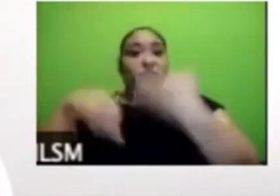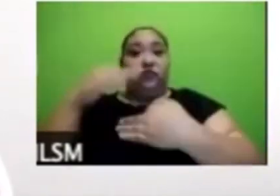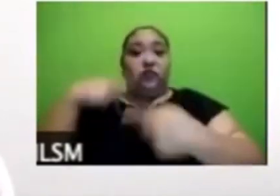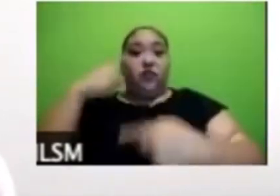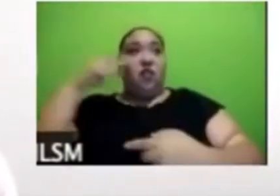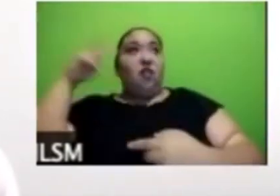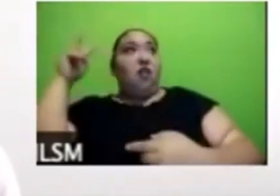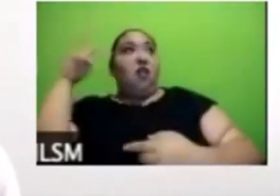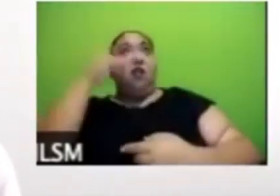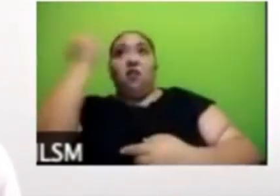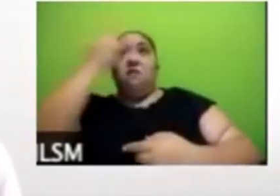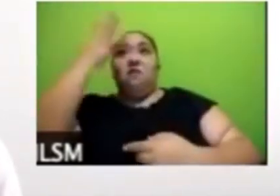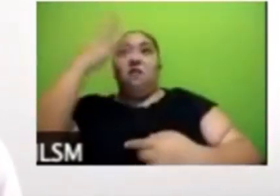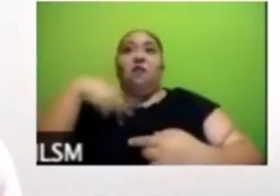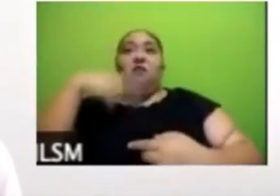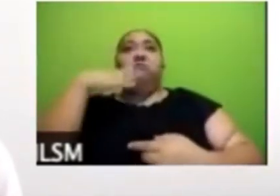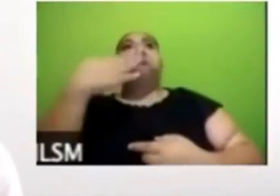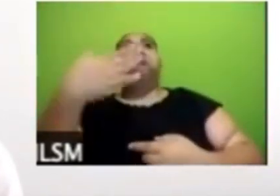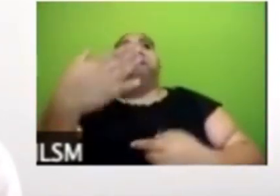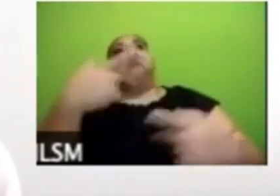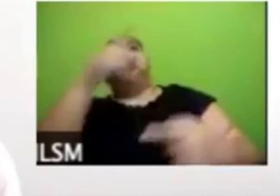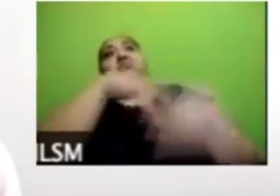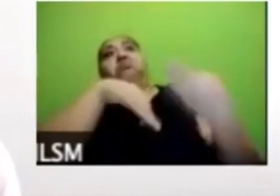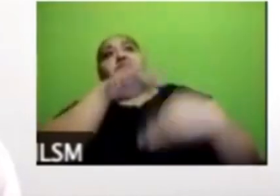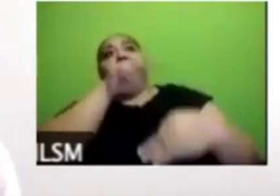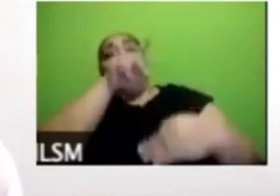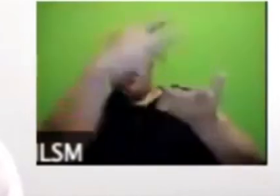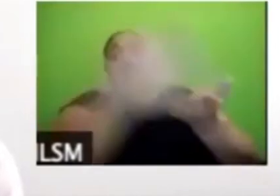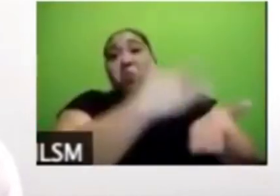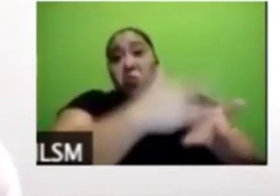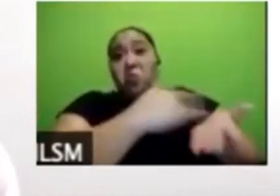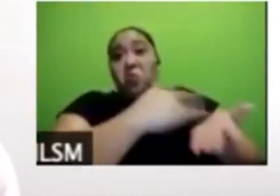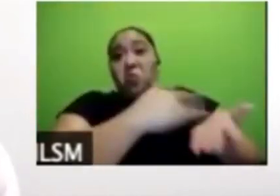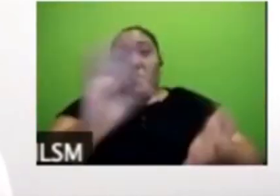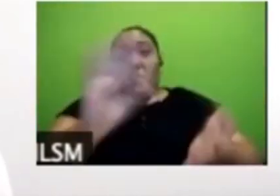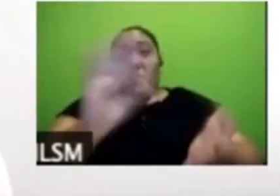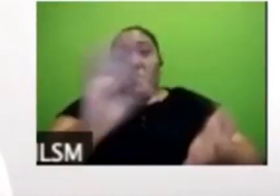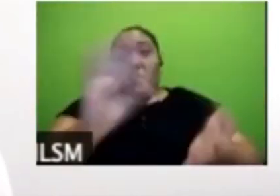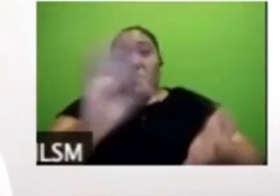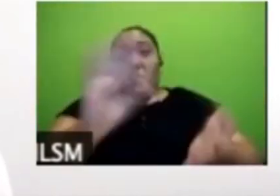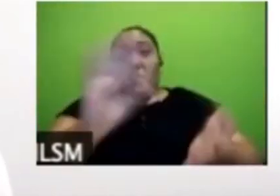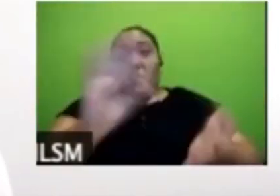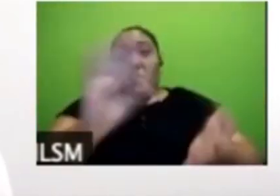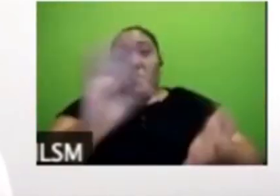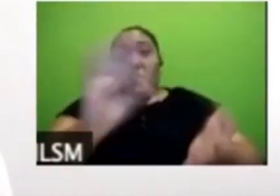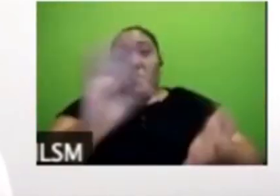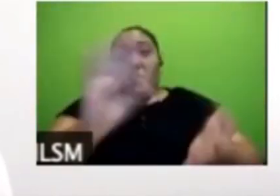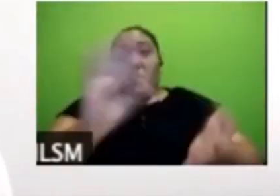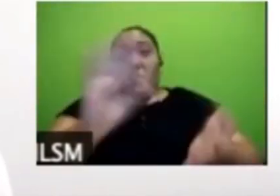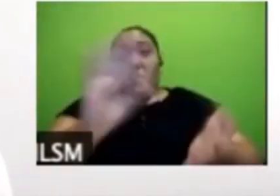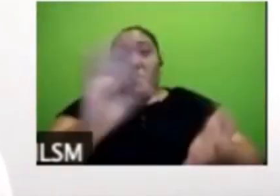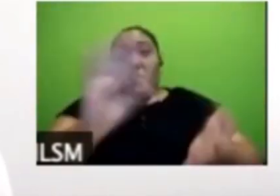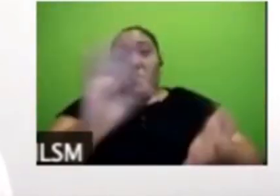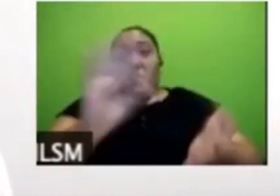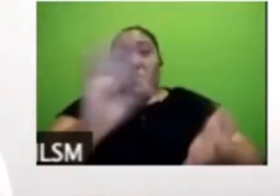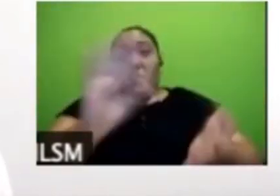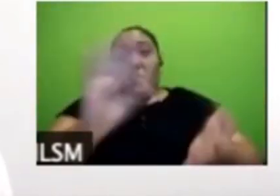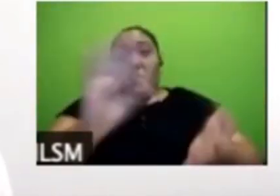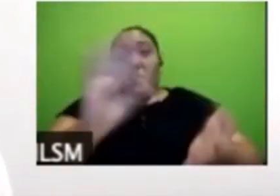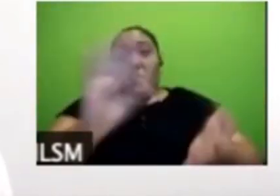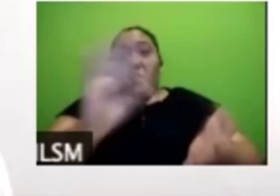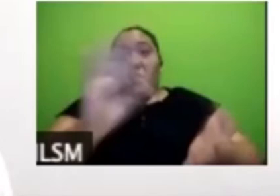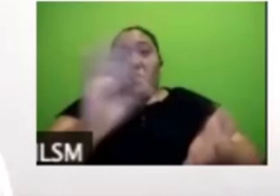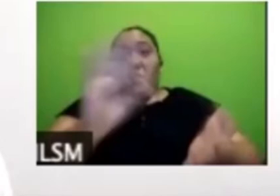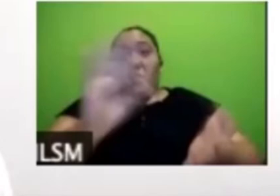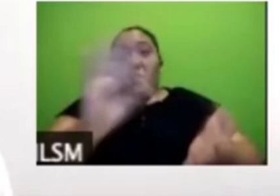instituciones y 65% nos dice que prefieren una disminución en la inseguridad y la violencia aunque se